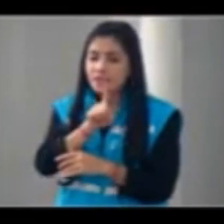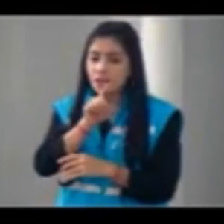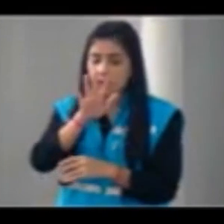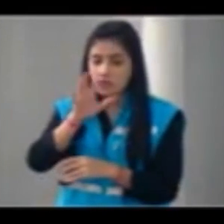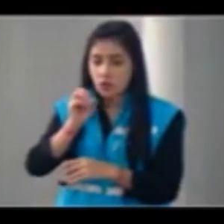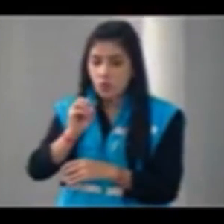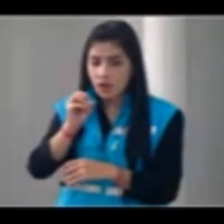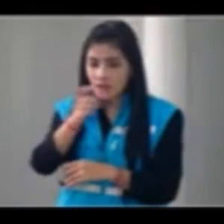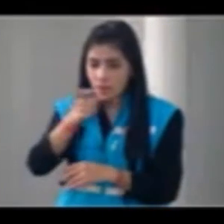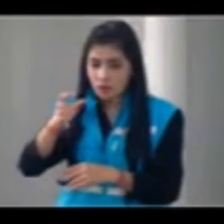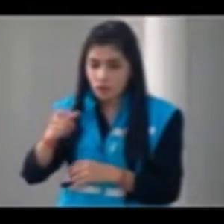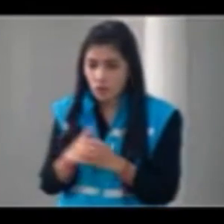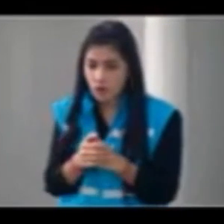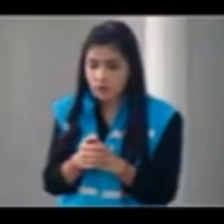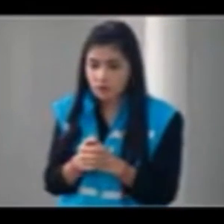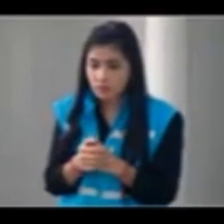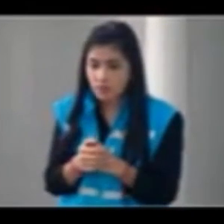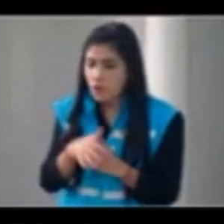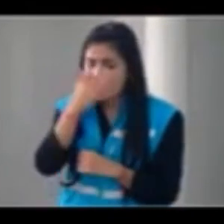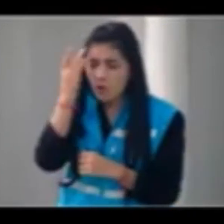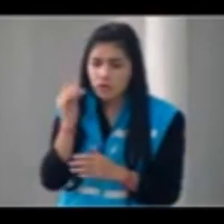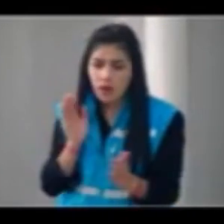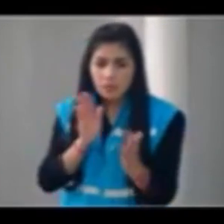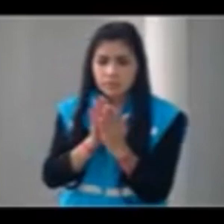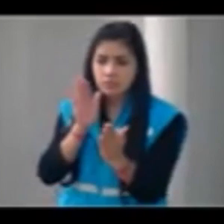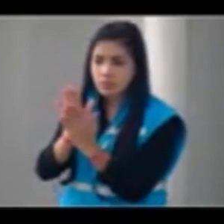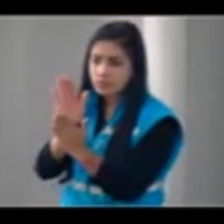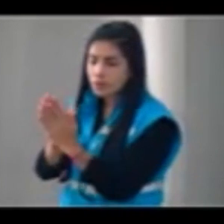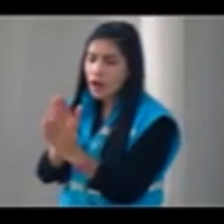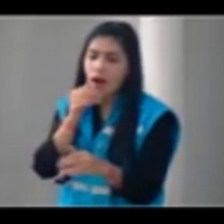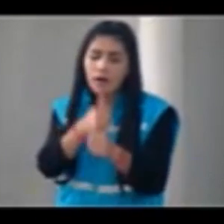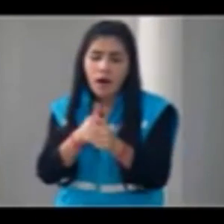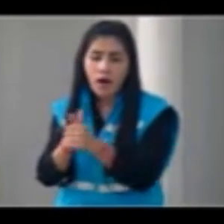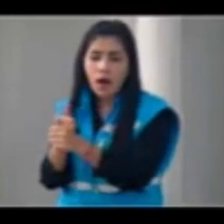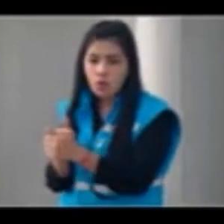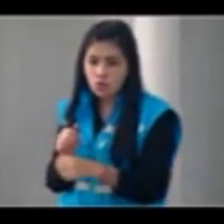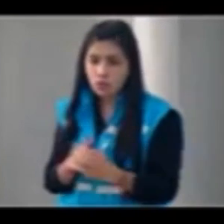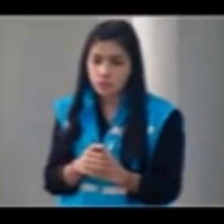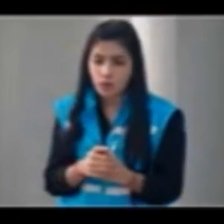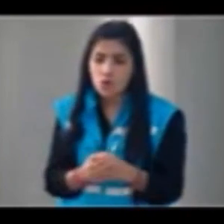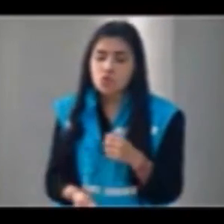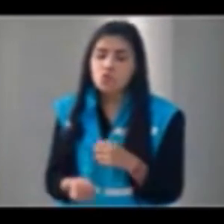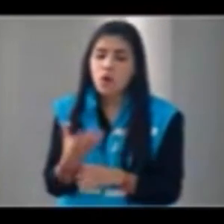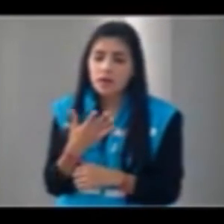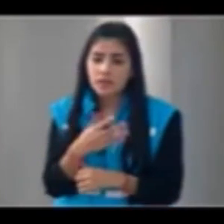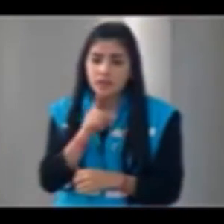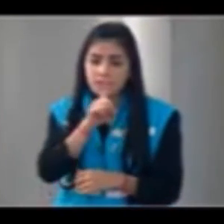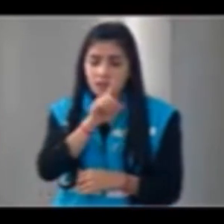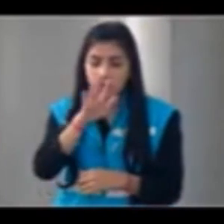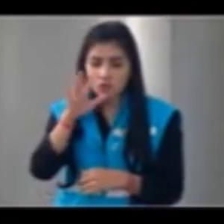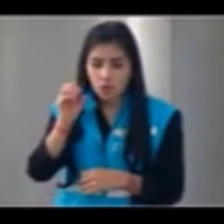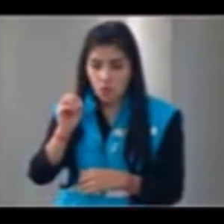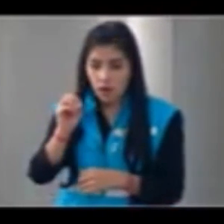solamente a 10 personas? ¿Por qué no le mandaron el mensaje directamente a esas 10 personas? ¿Cuántas de esas 150 personas terminaron asistiendo finalmente